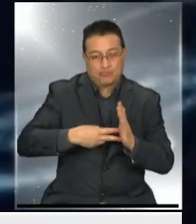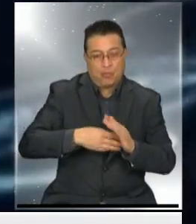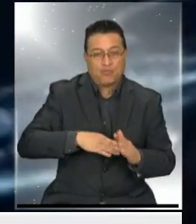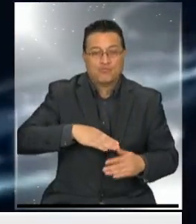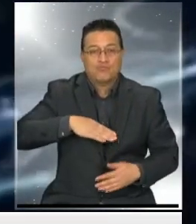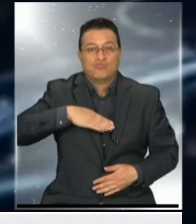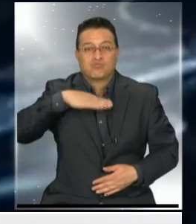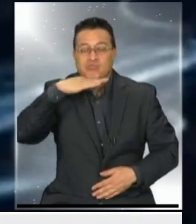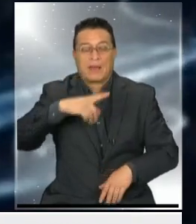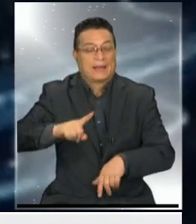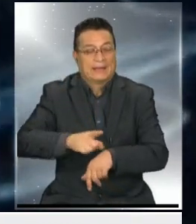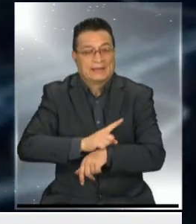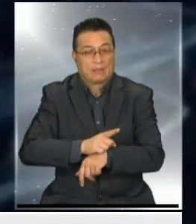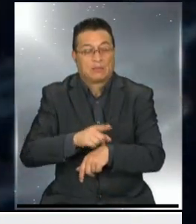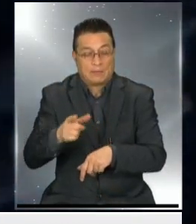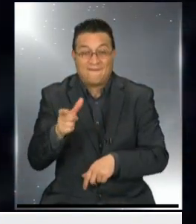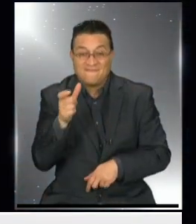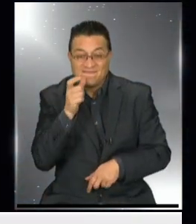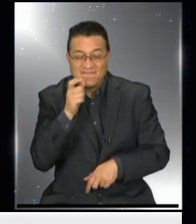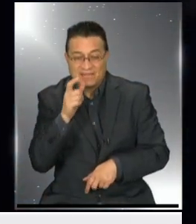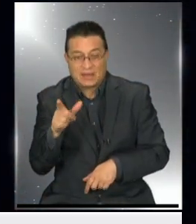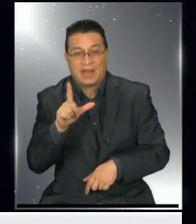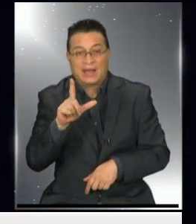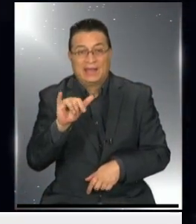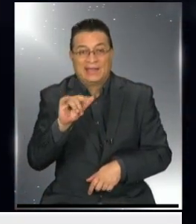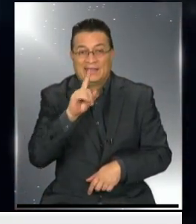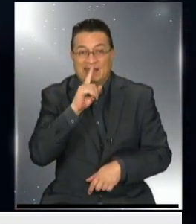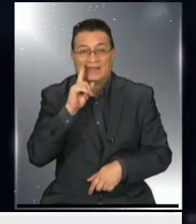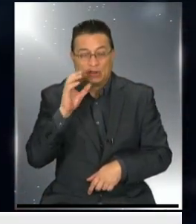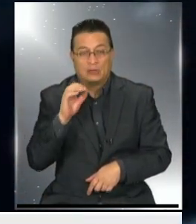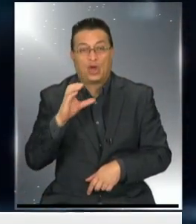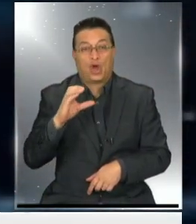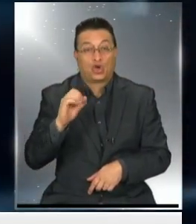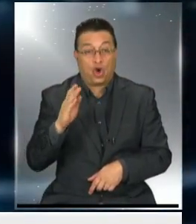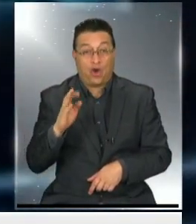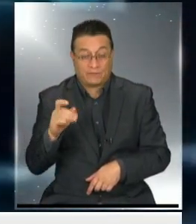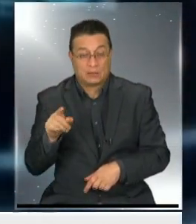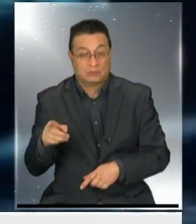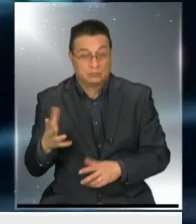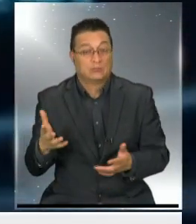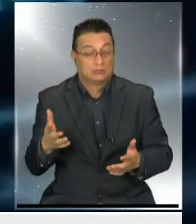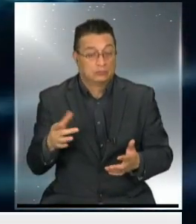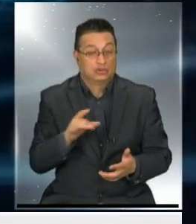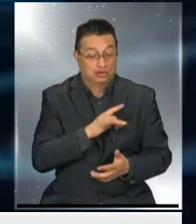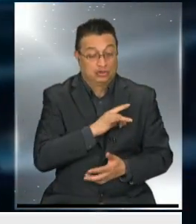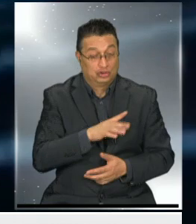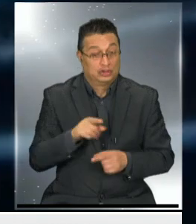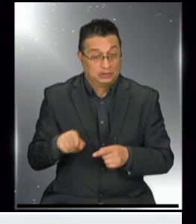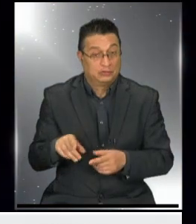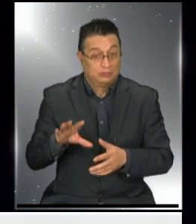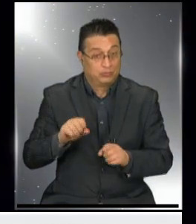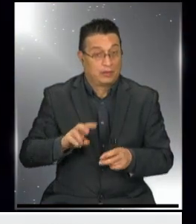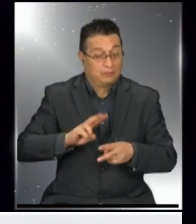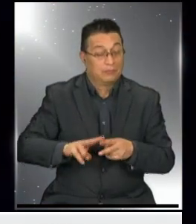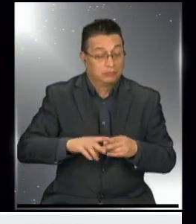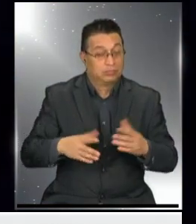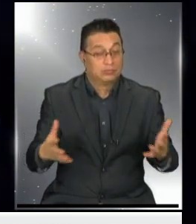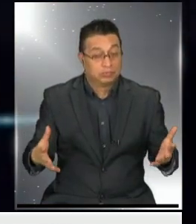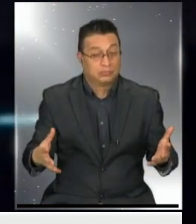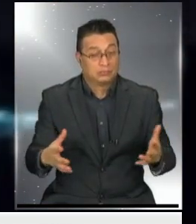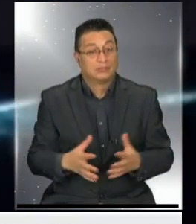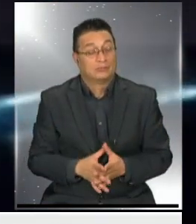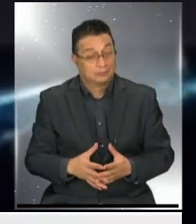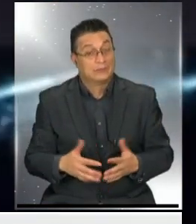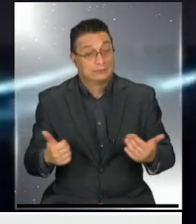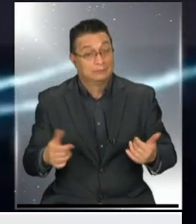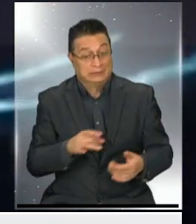esas baterías que se necesitan, necesitan litio, necesitan cobre. ¿Y quién puede generar eso? Quizás... Chile. ...nuestro país. Querida Soledad. Nuestro